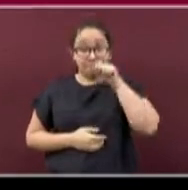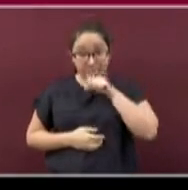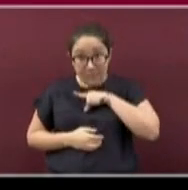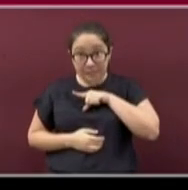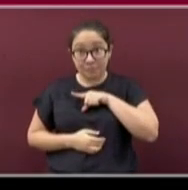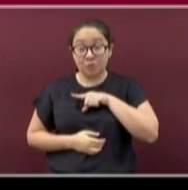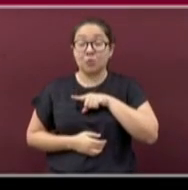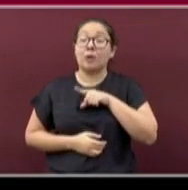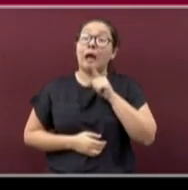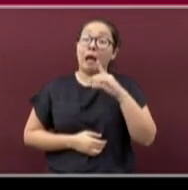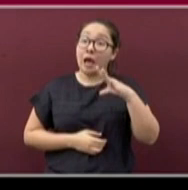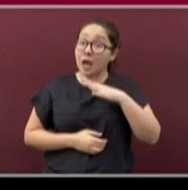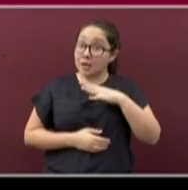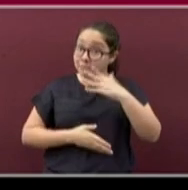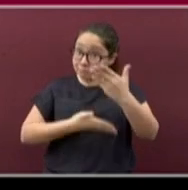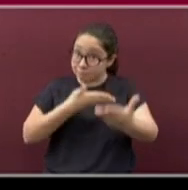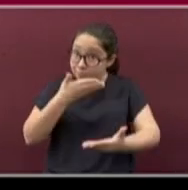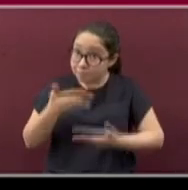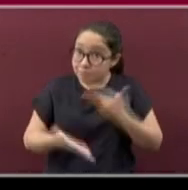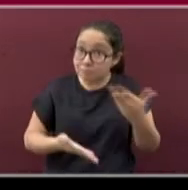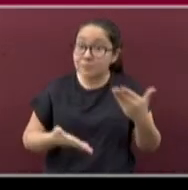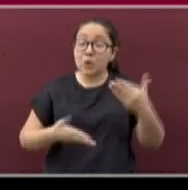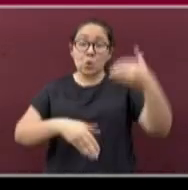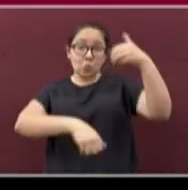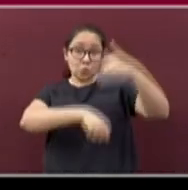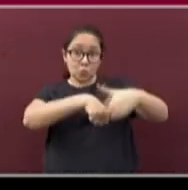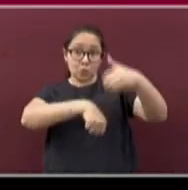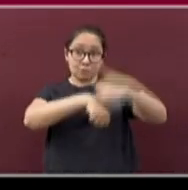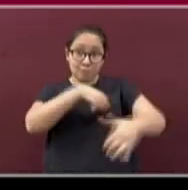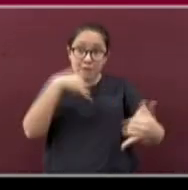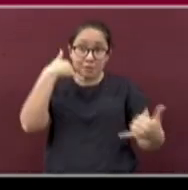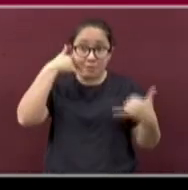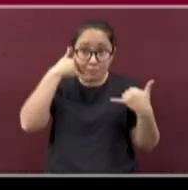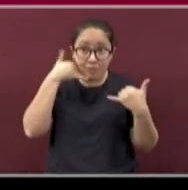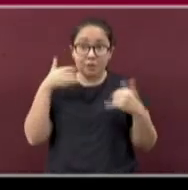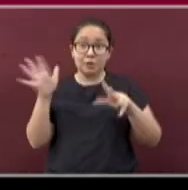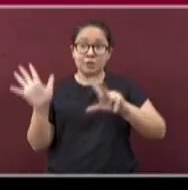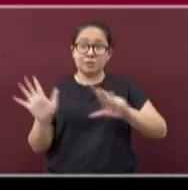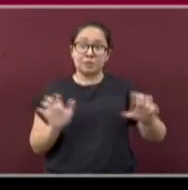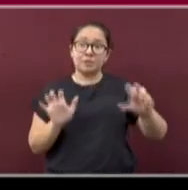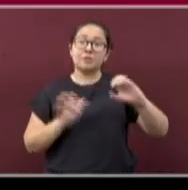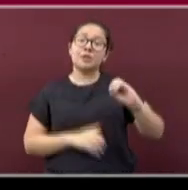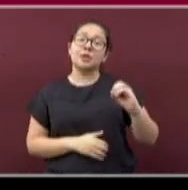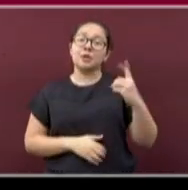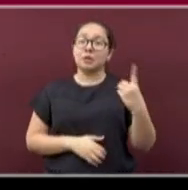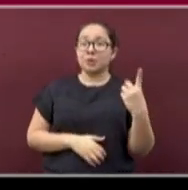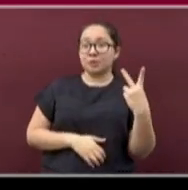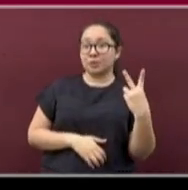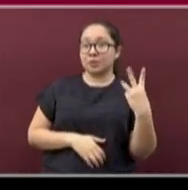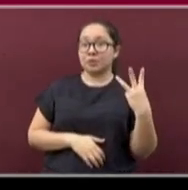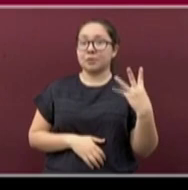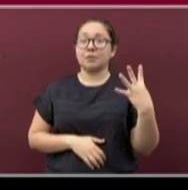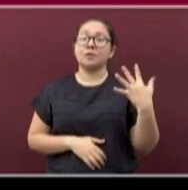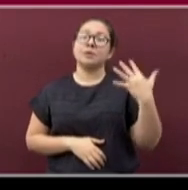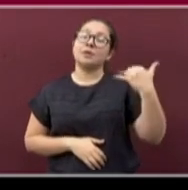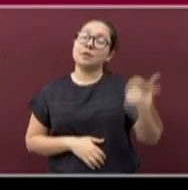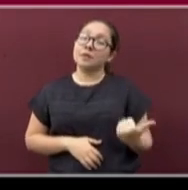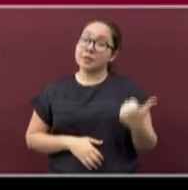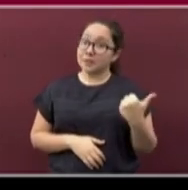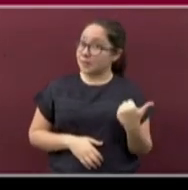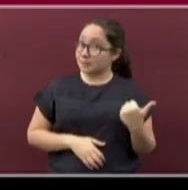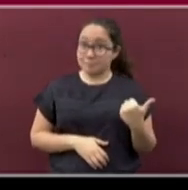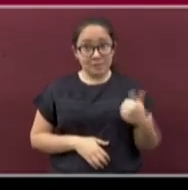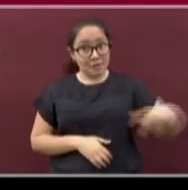está a su disposición el teléfono ochocientos cero uno, dos, tres, cuatro, cinco, seis,